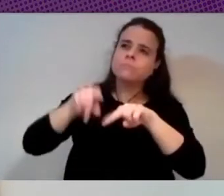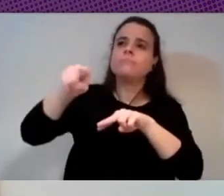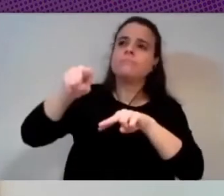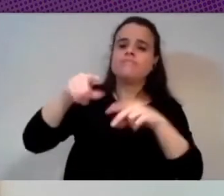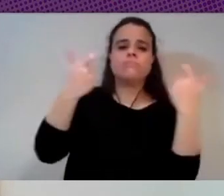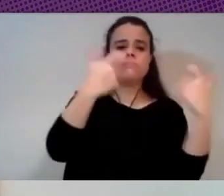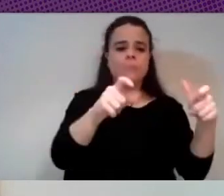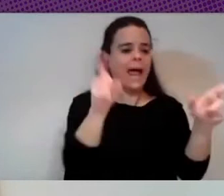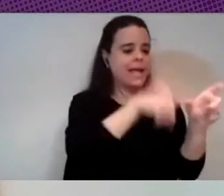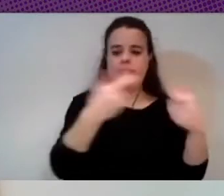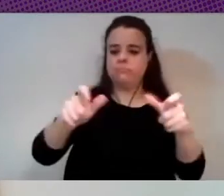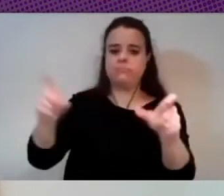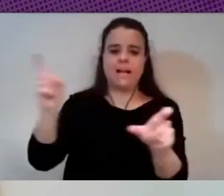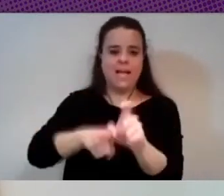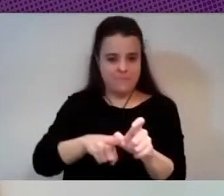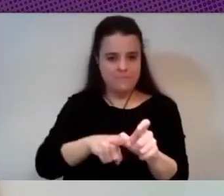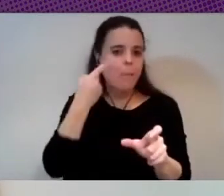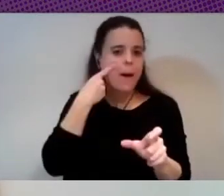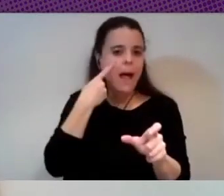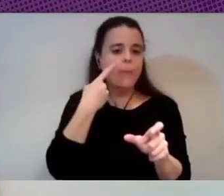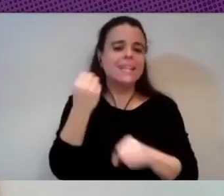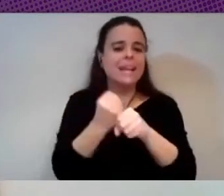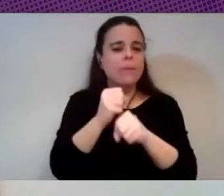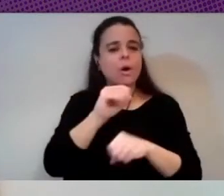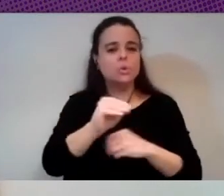las conclusiones por ejemplo que tenemos en uno de los artículos